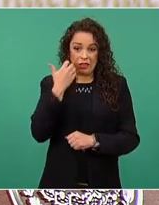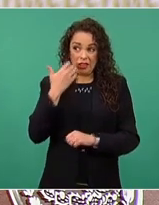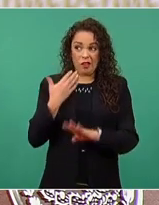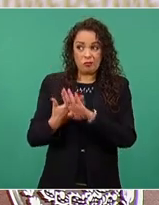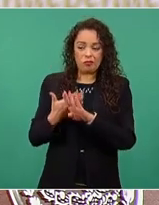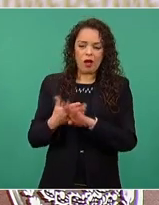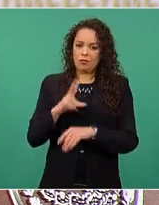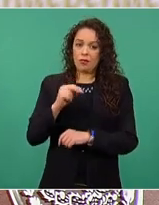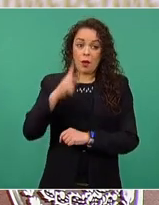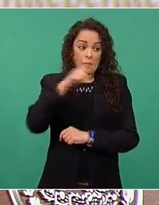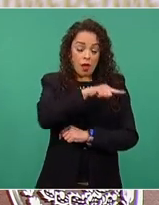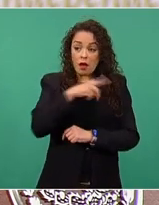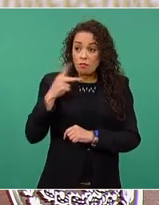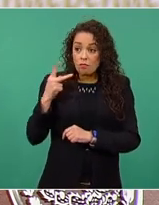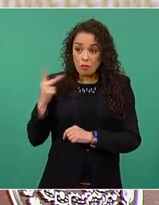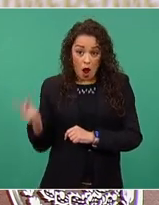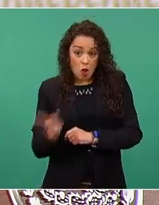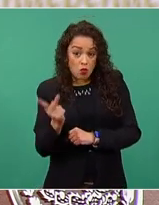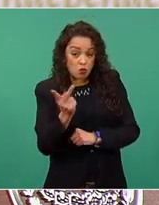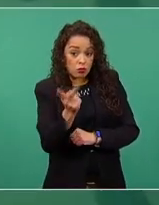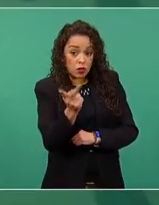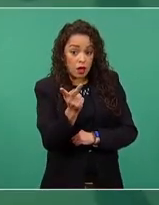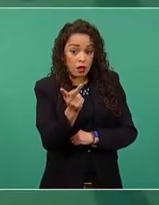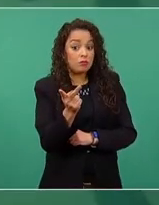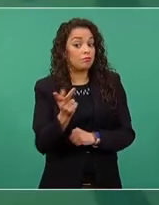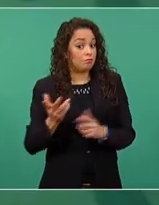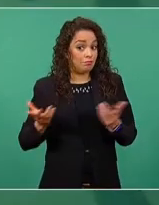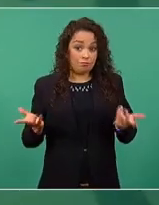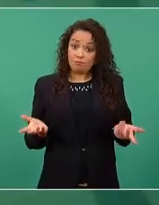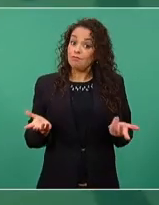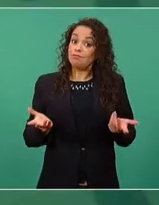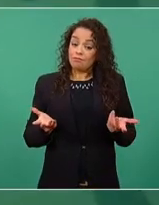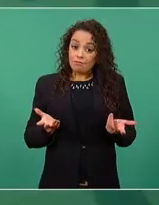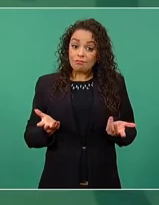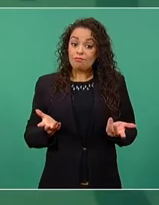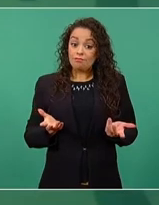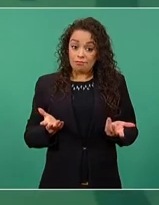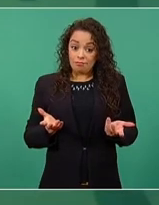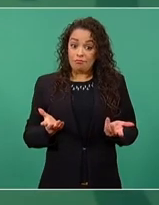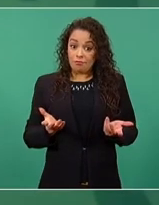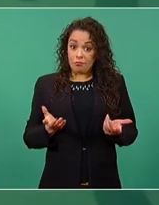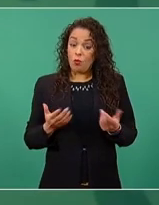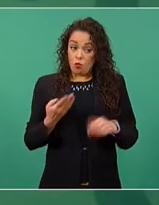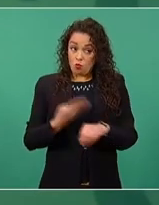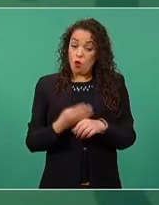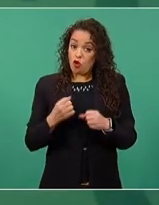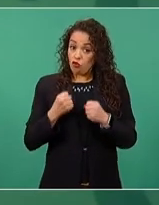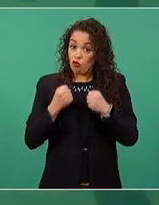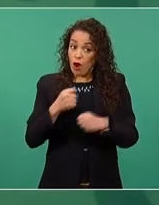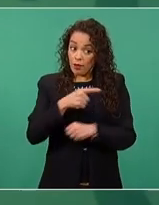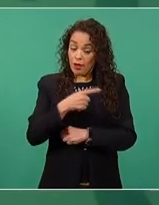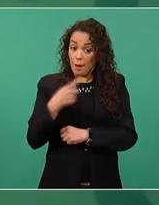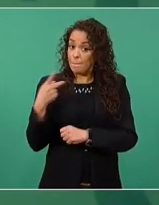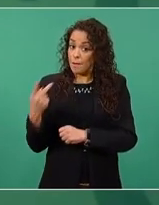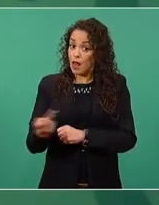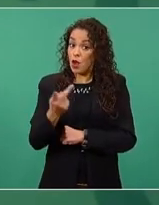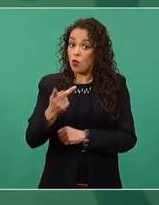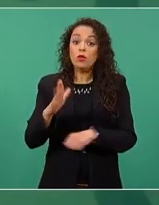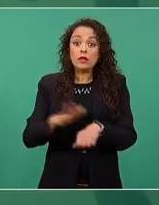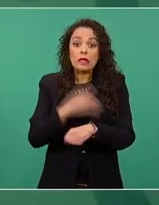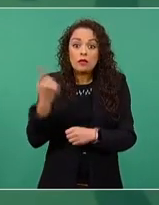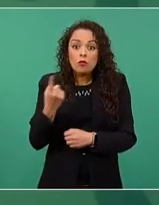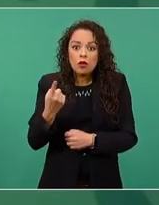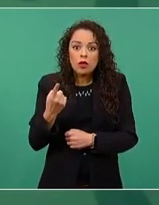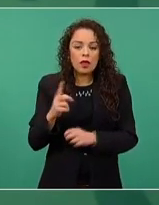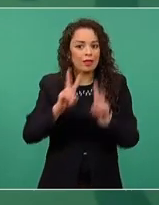la pregunta es fuerte, porque son los niños.